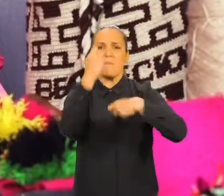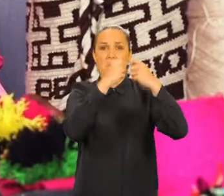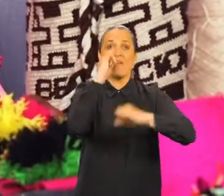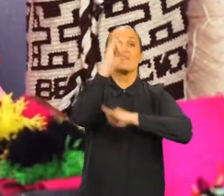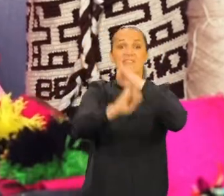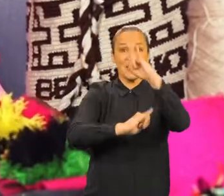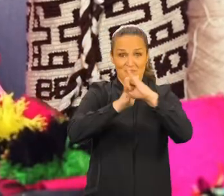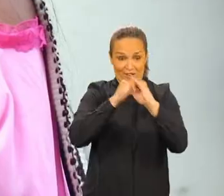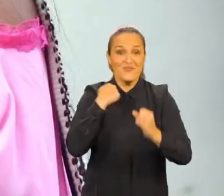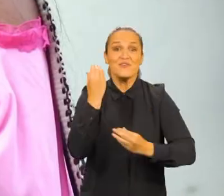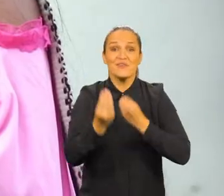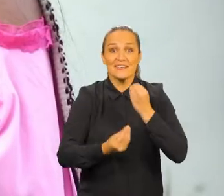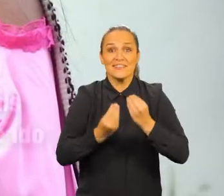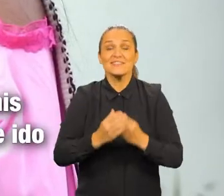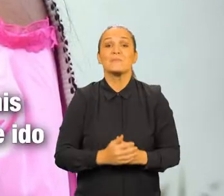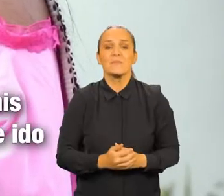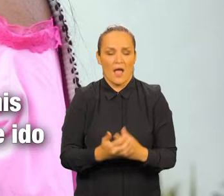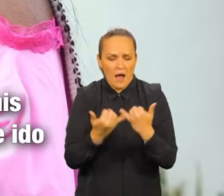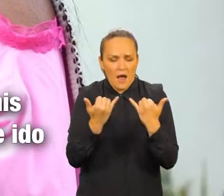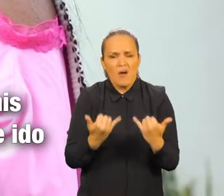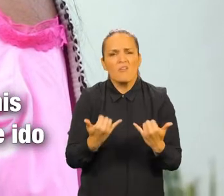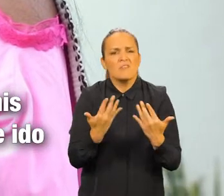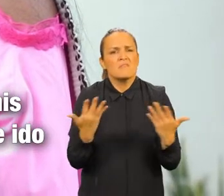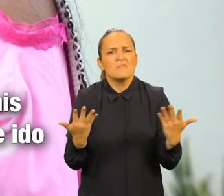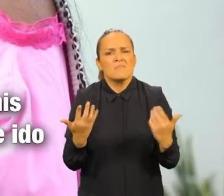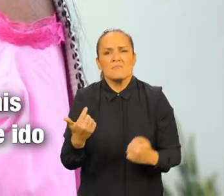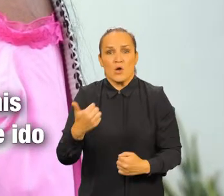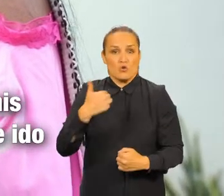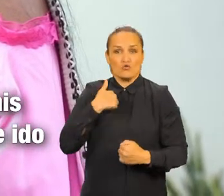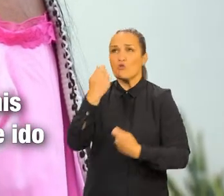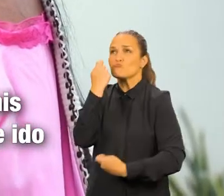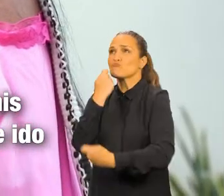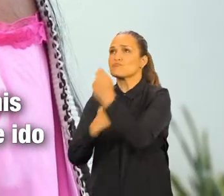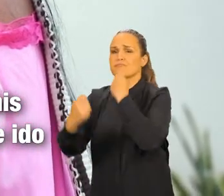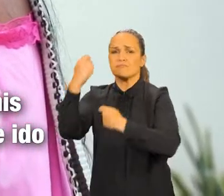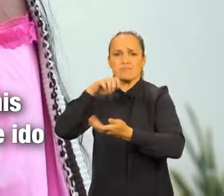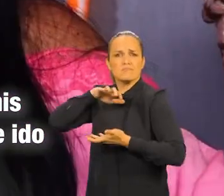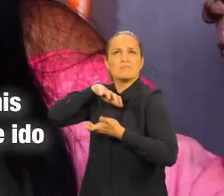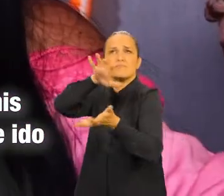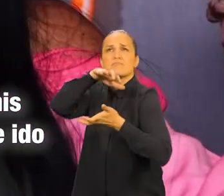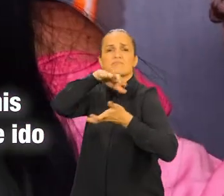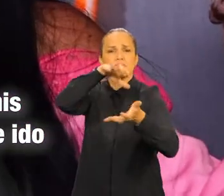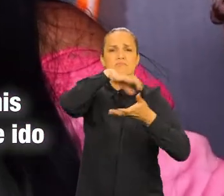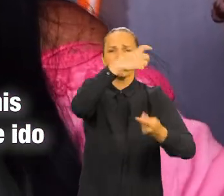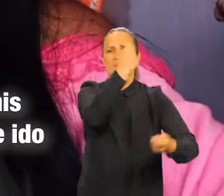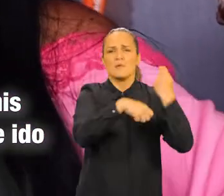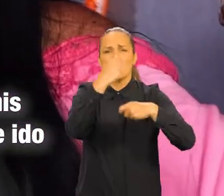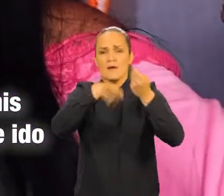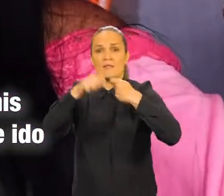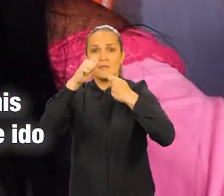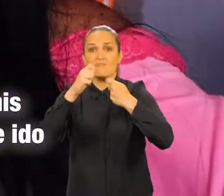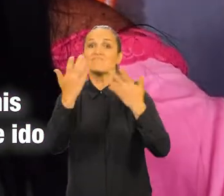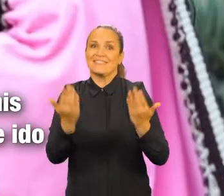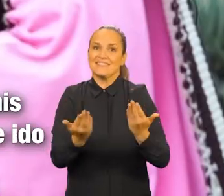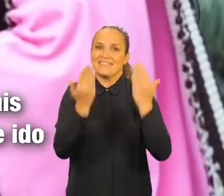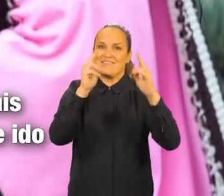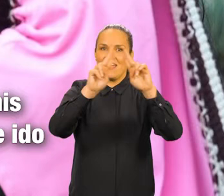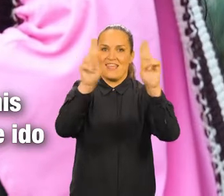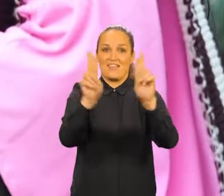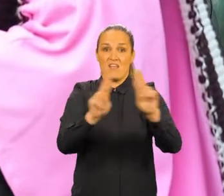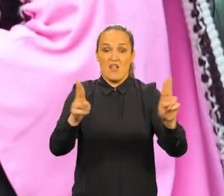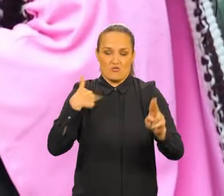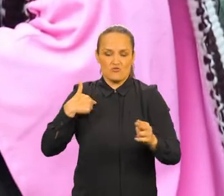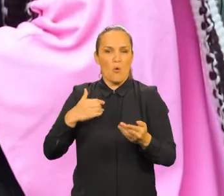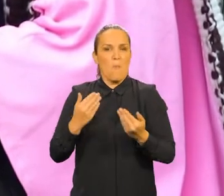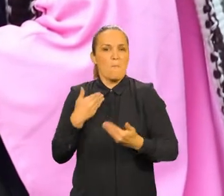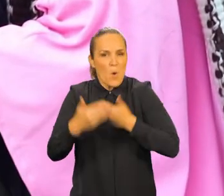internacionalmente. Ahorita mismo yo he venido exportando mis productos a través de ellos porque ya me